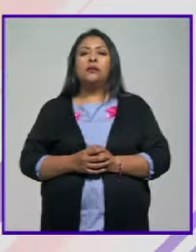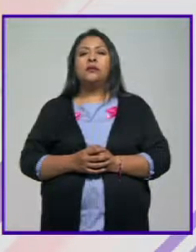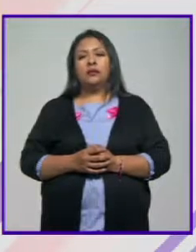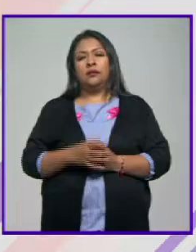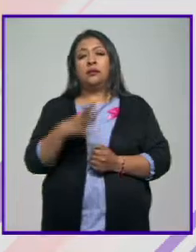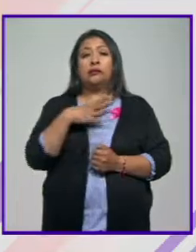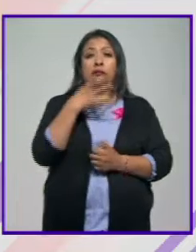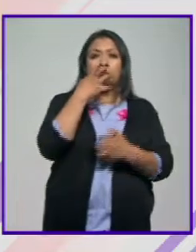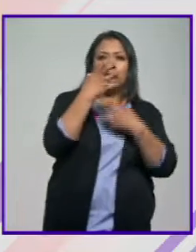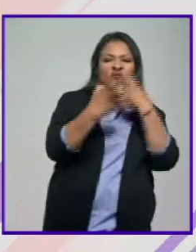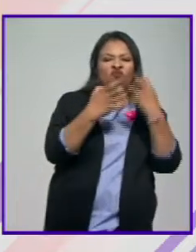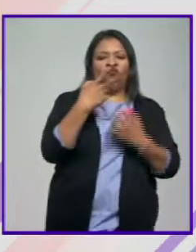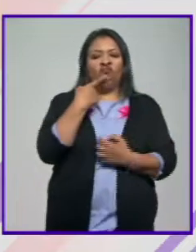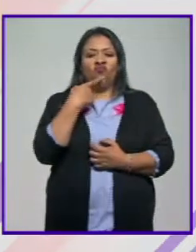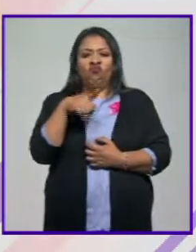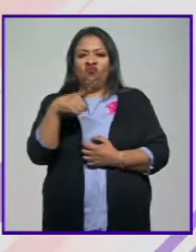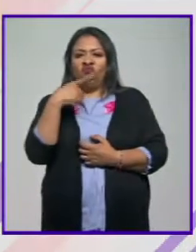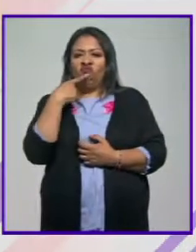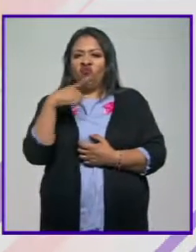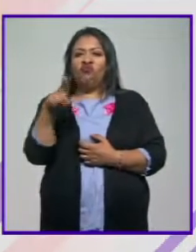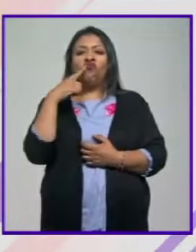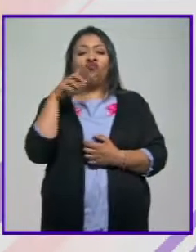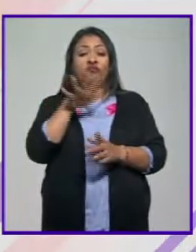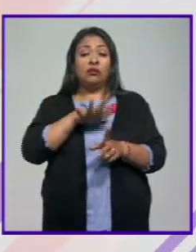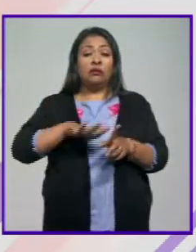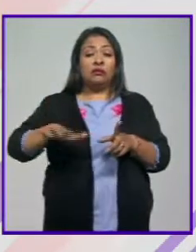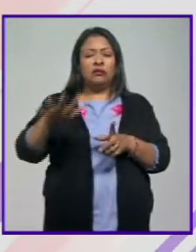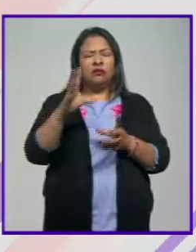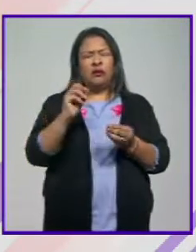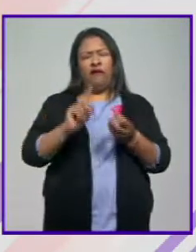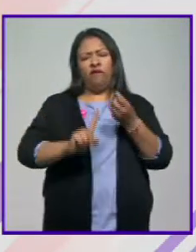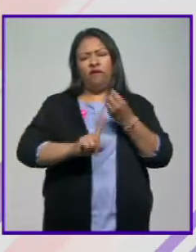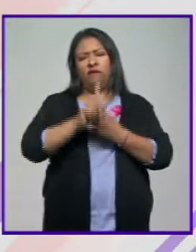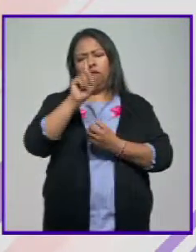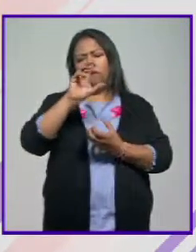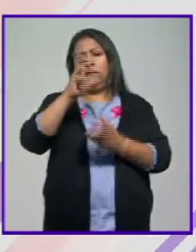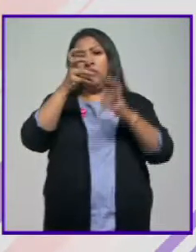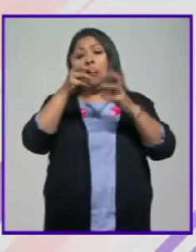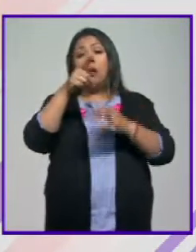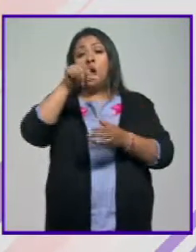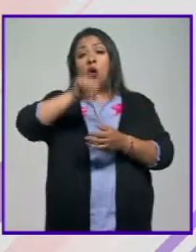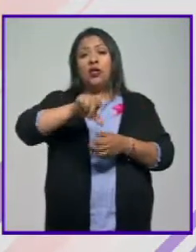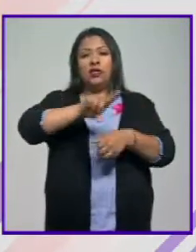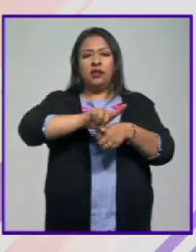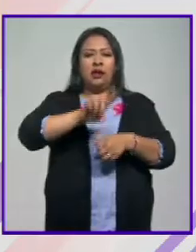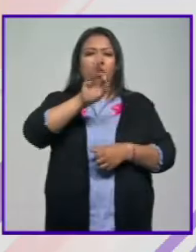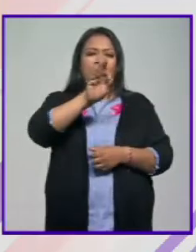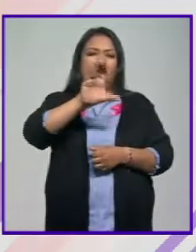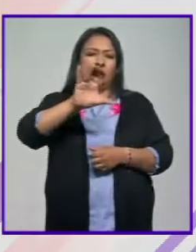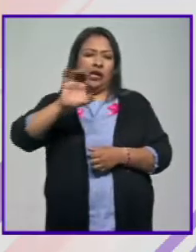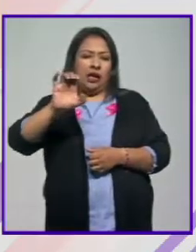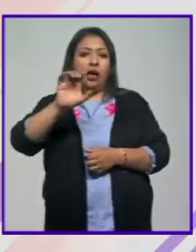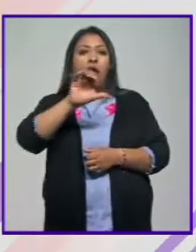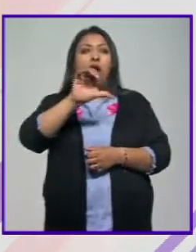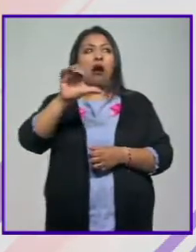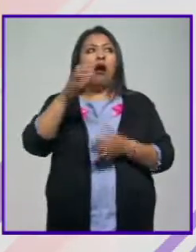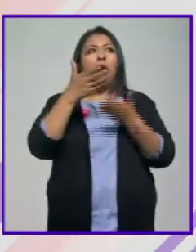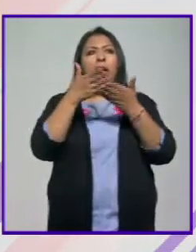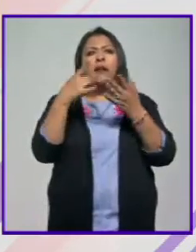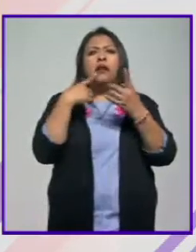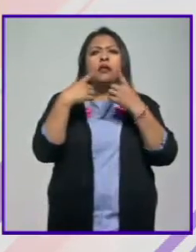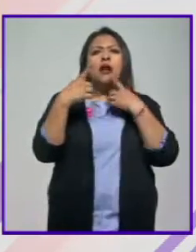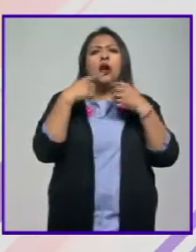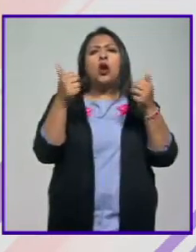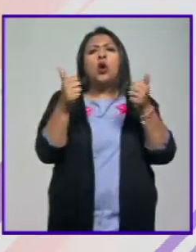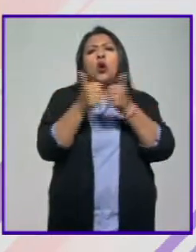Entre gritos, protestas y un ambiente visiblemente crispado, este día el Fondo Nacional para la Cultura y las Artes abrió el diálogo